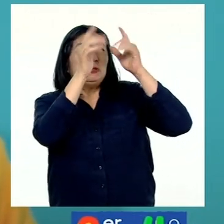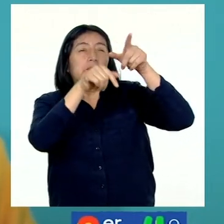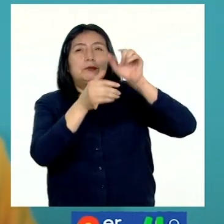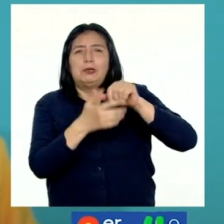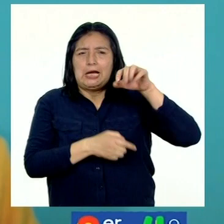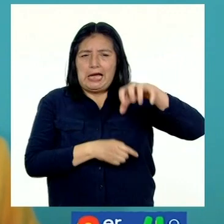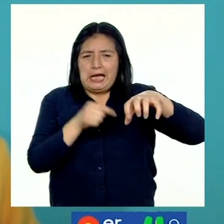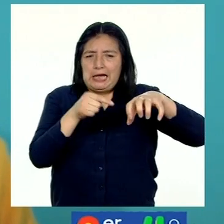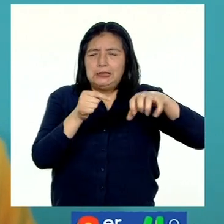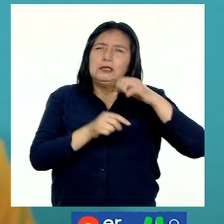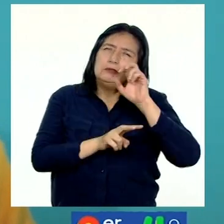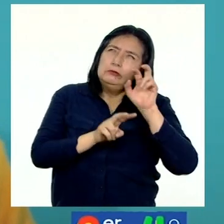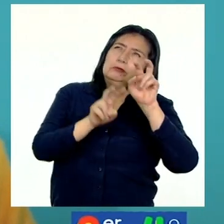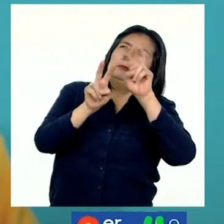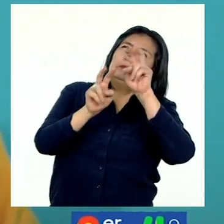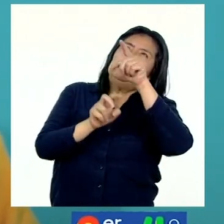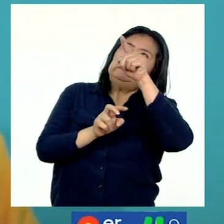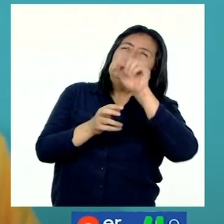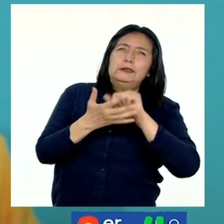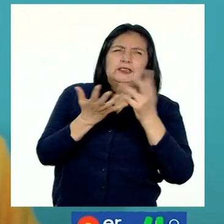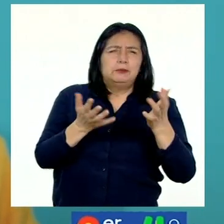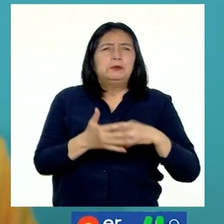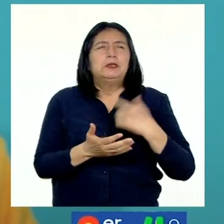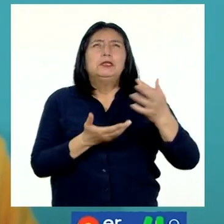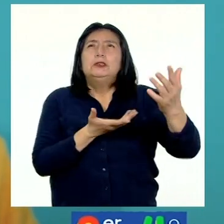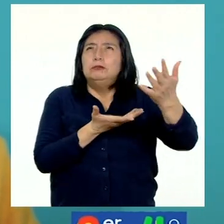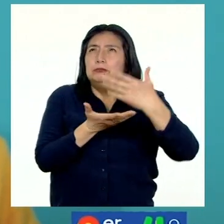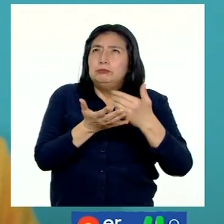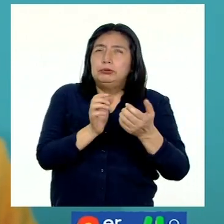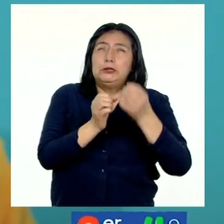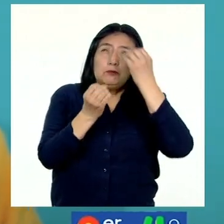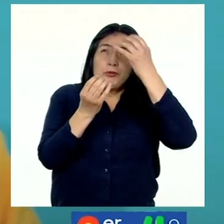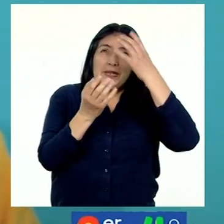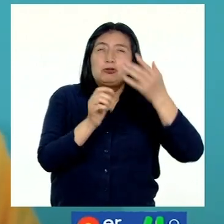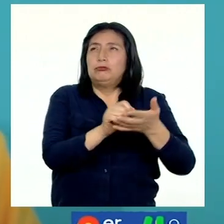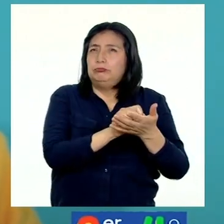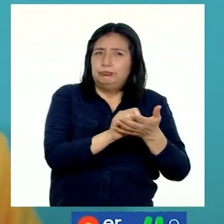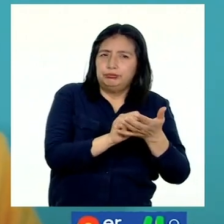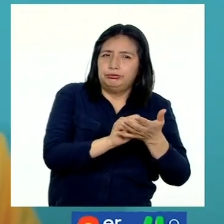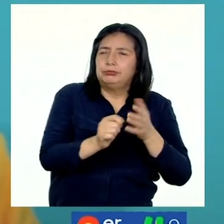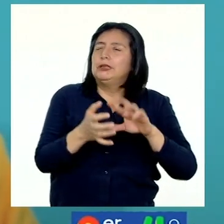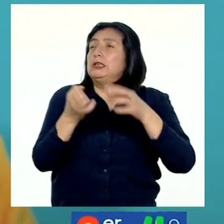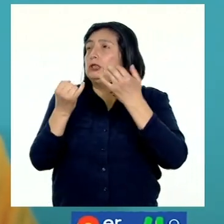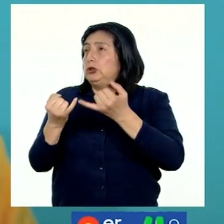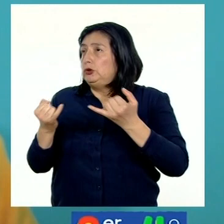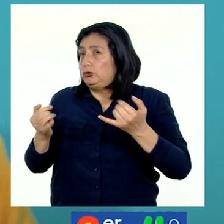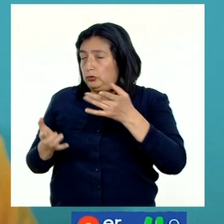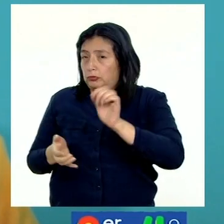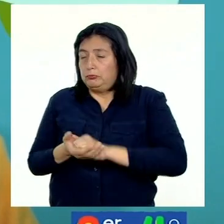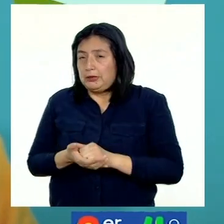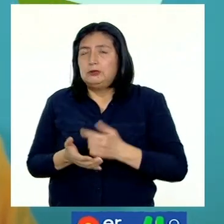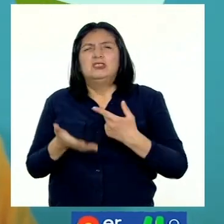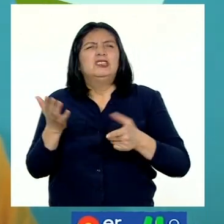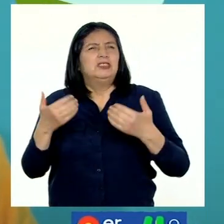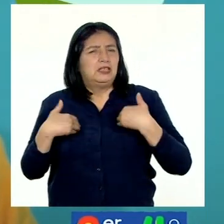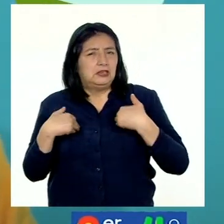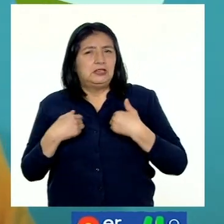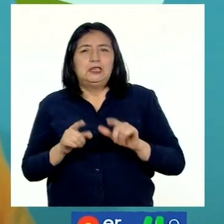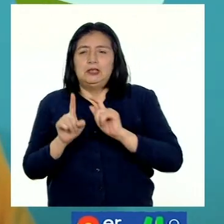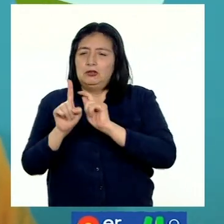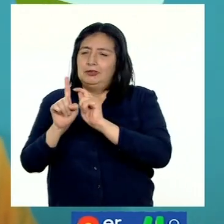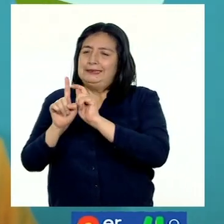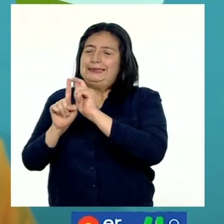realizan las observaciones y registro de los datos. Entre los instrumentos meteorológicos se cuenta con